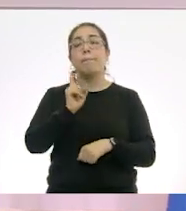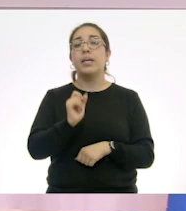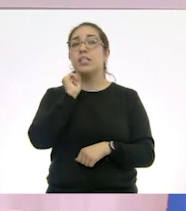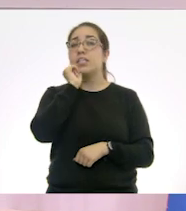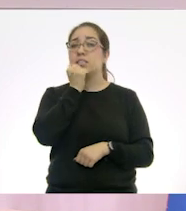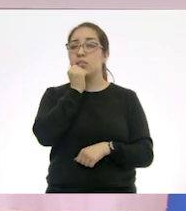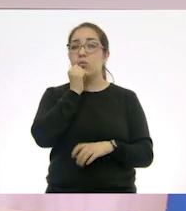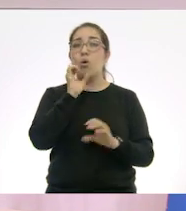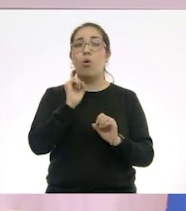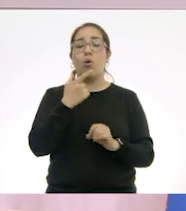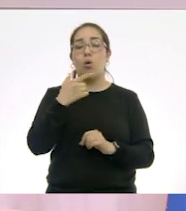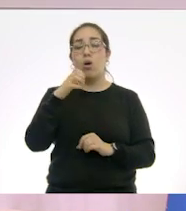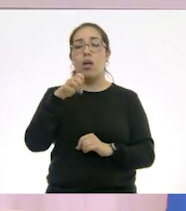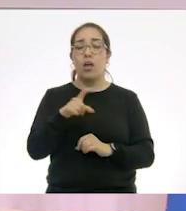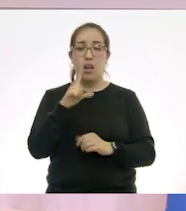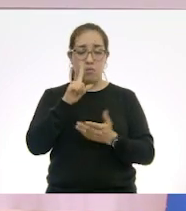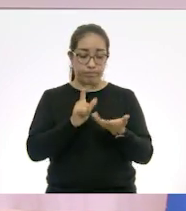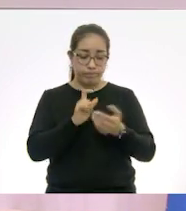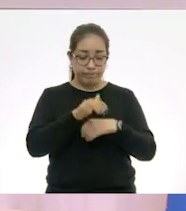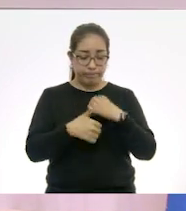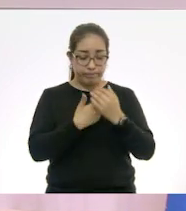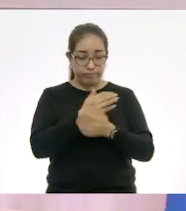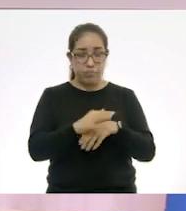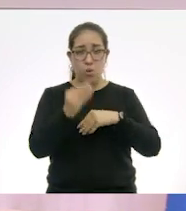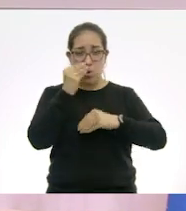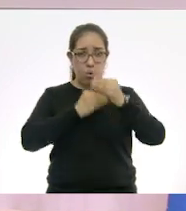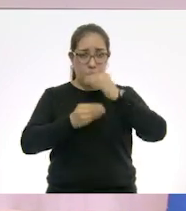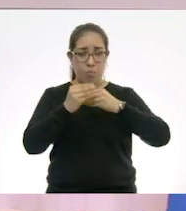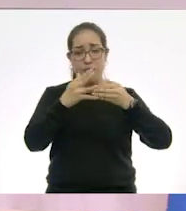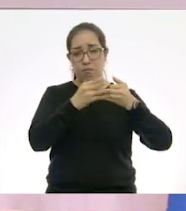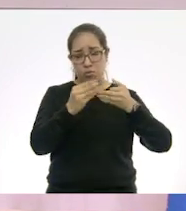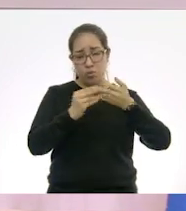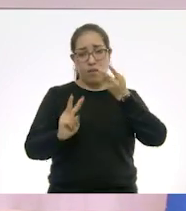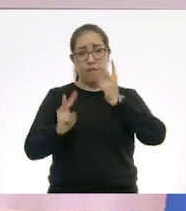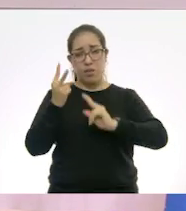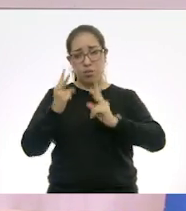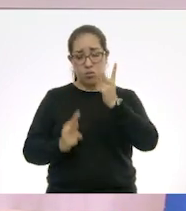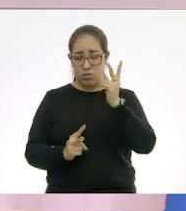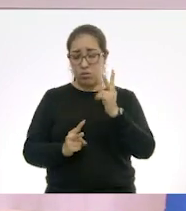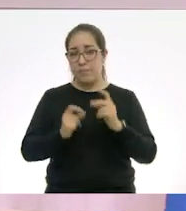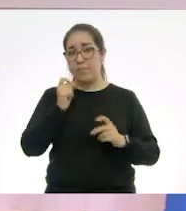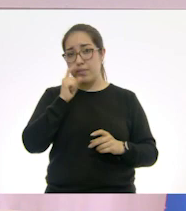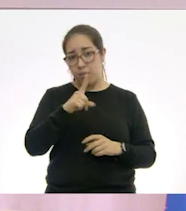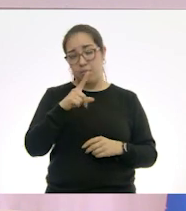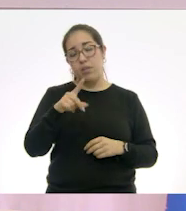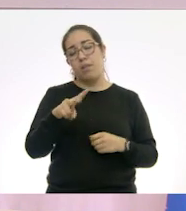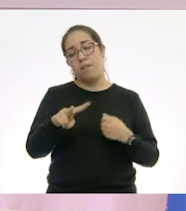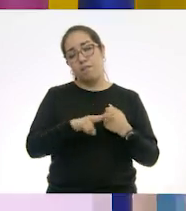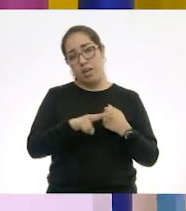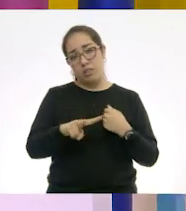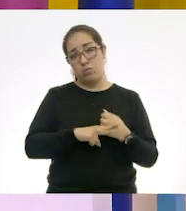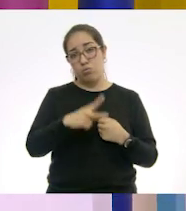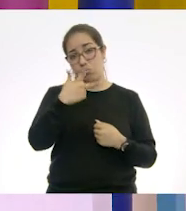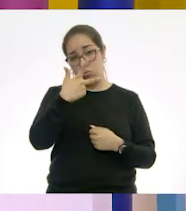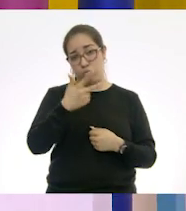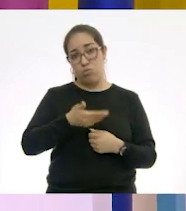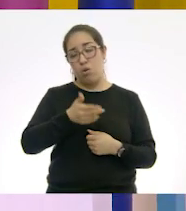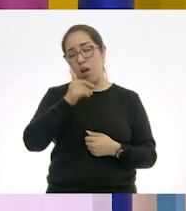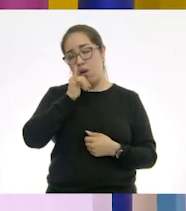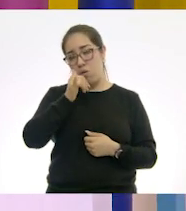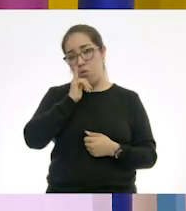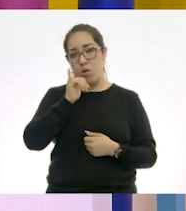con gel. Aliméntate sanamente con verduras y frutas y toma al menos ocho vasos de agua simple.